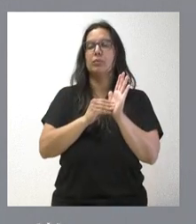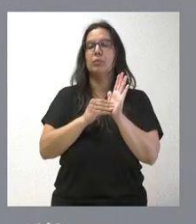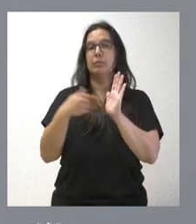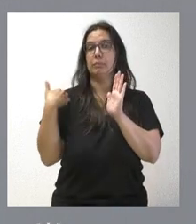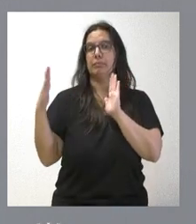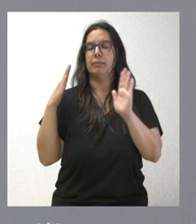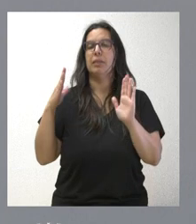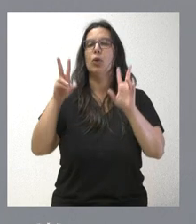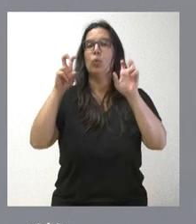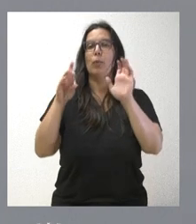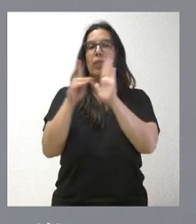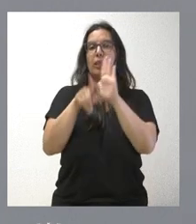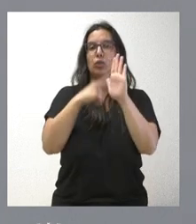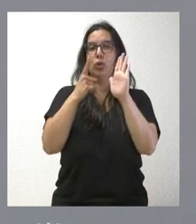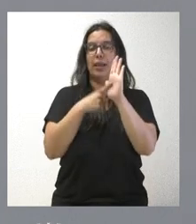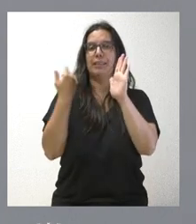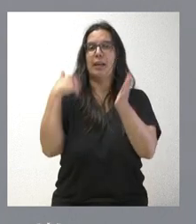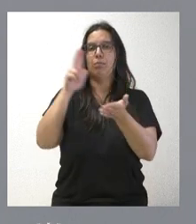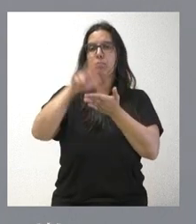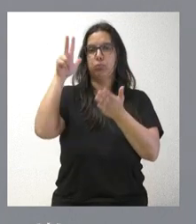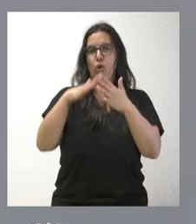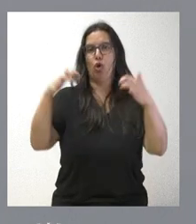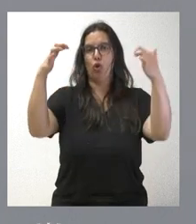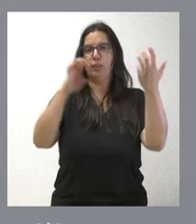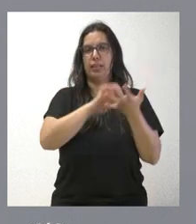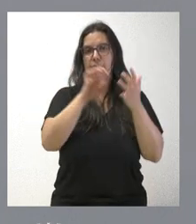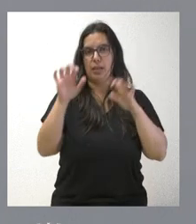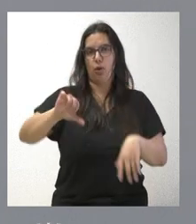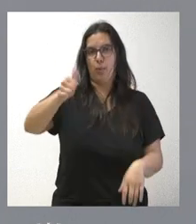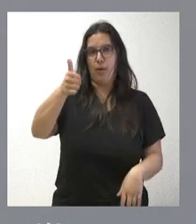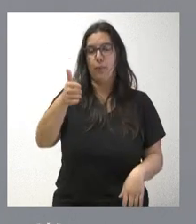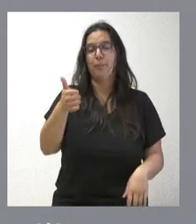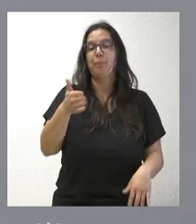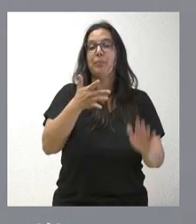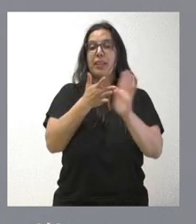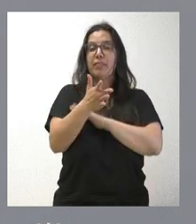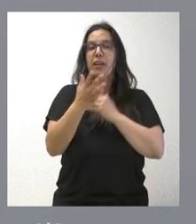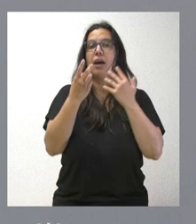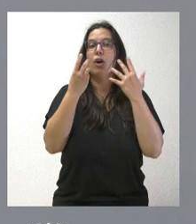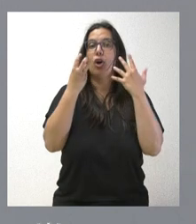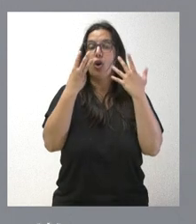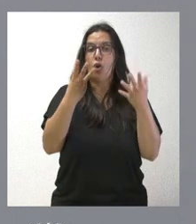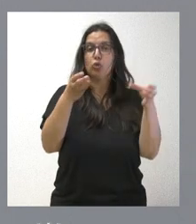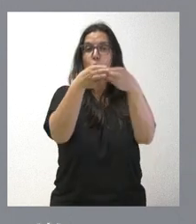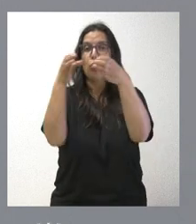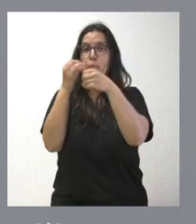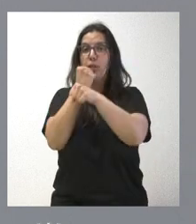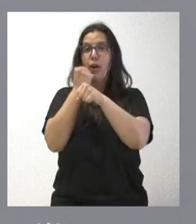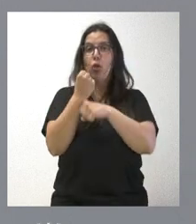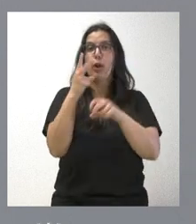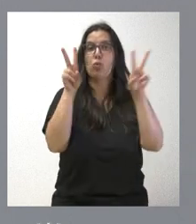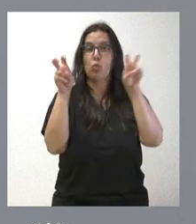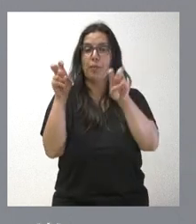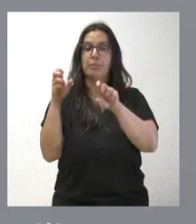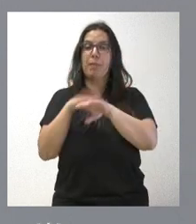el nuevo decreto ley que ya fue convalidado por las Cortes de Castilla y León. En este caso hablamos de ocho nuevas cuadrillas de refuerzo contra